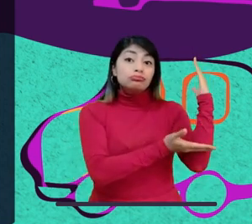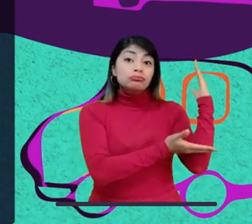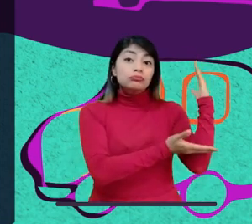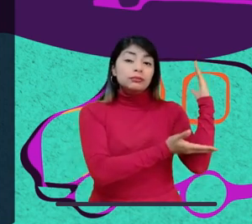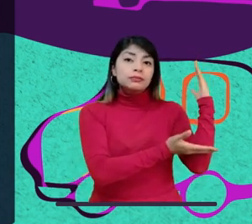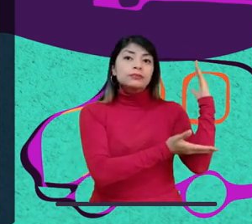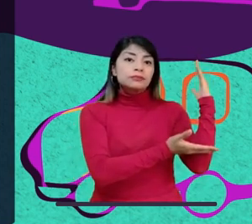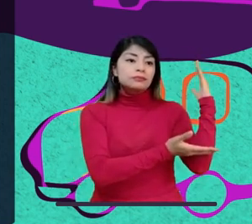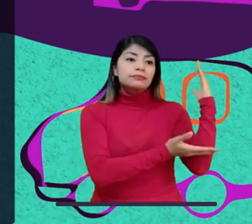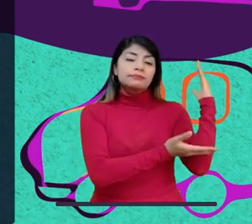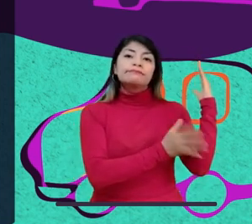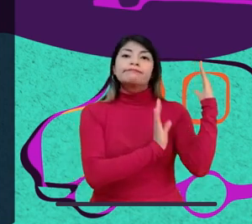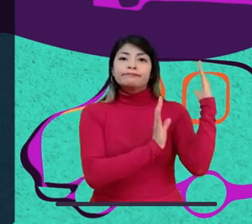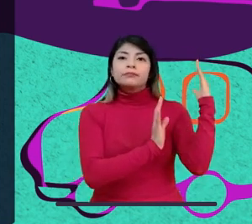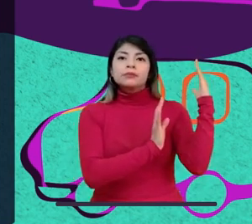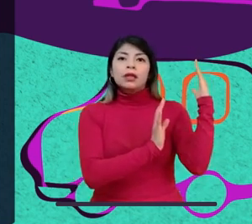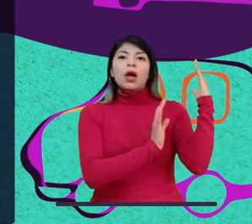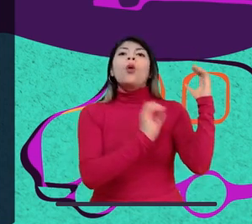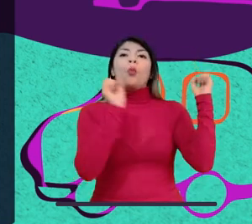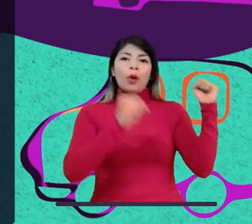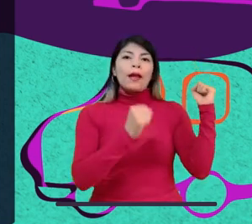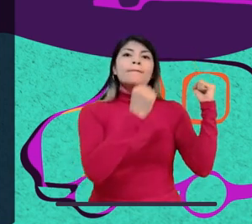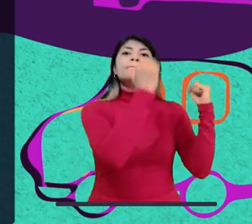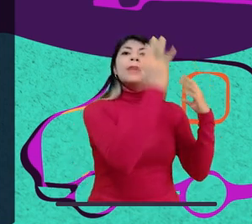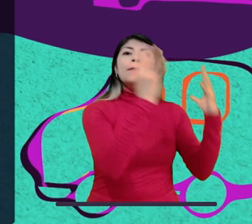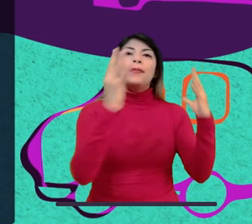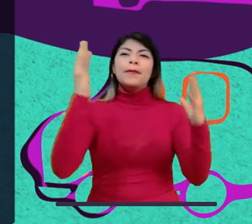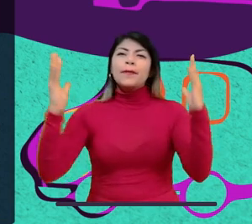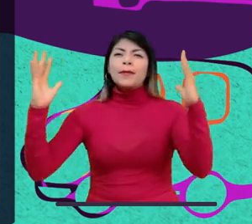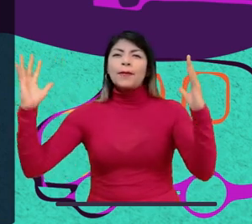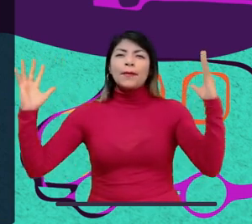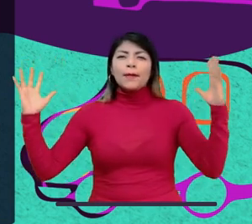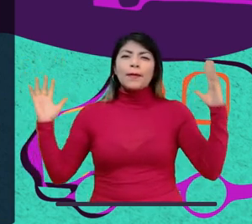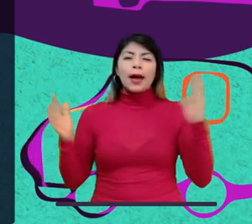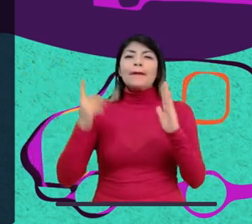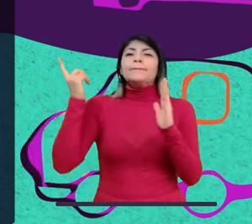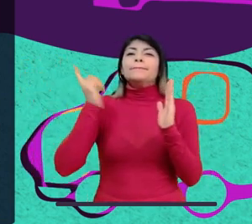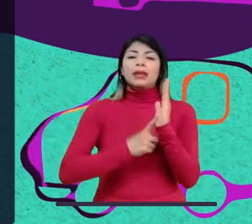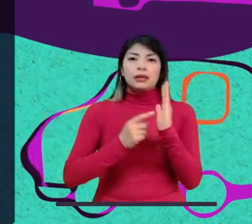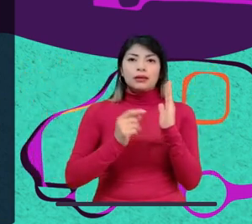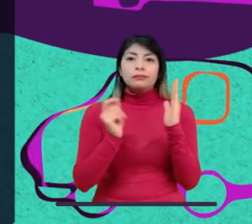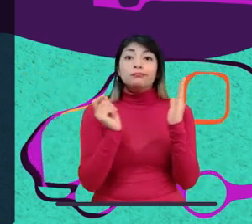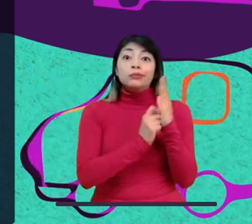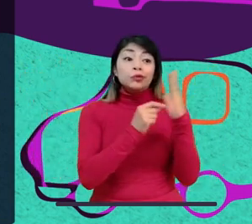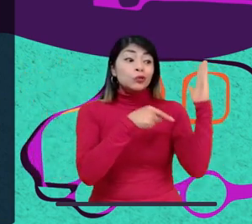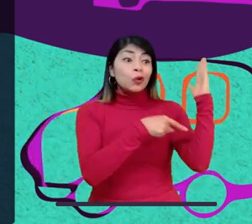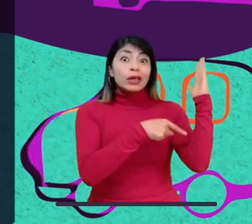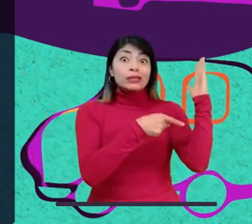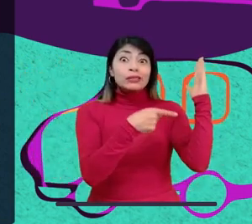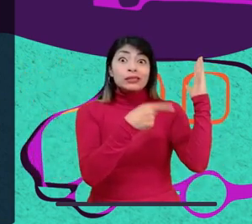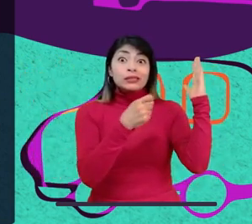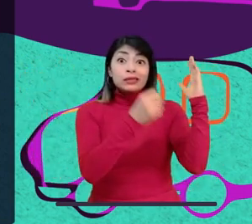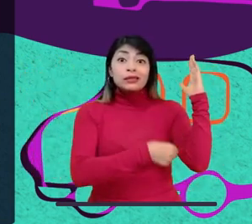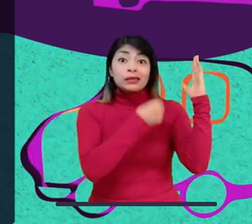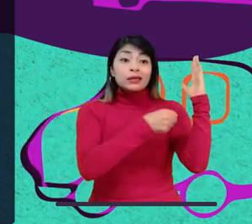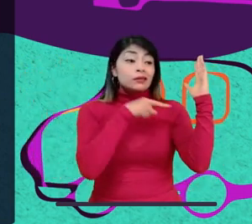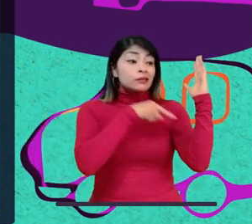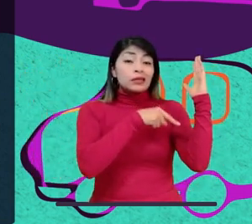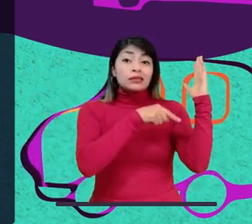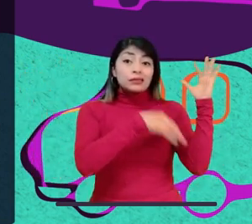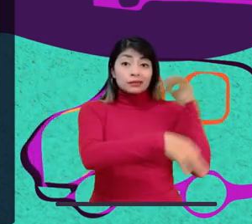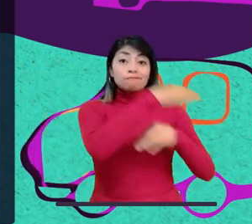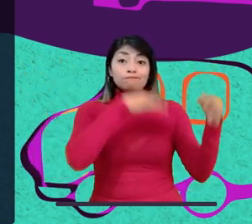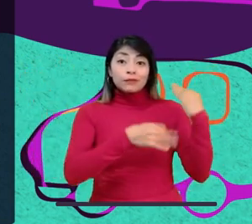y sembrar otros mil árboles. Pero el árbol que tenía 100 años, ¿dónde está? No,